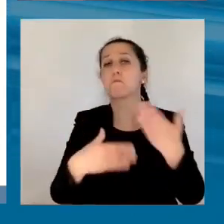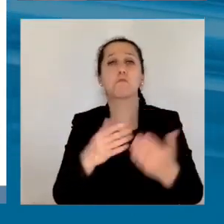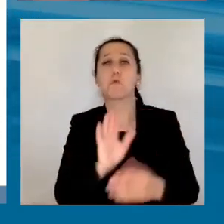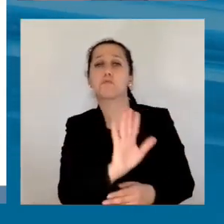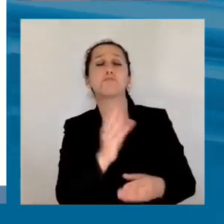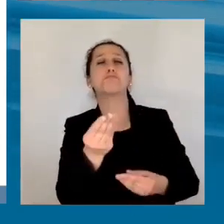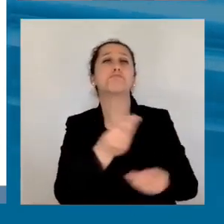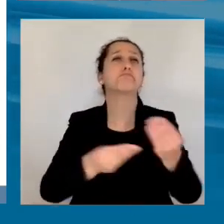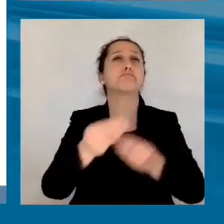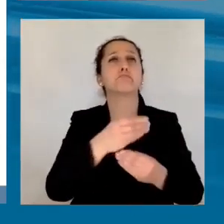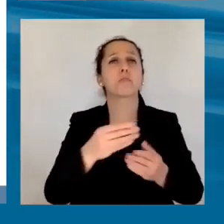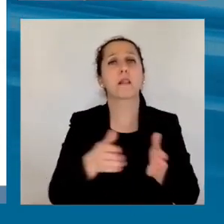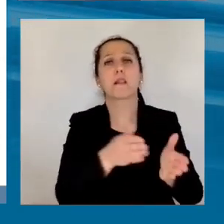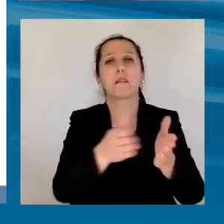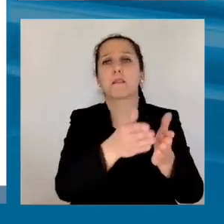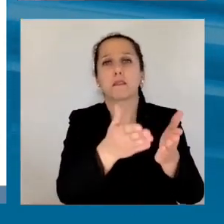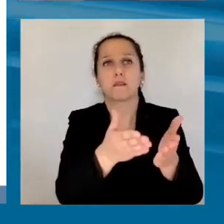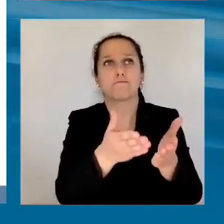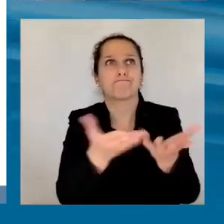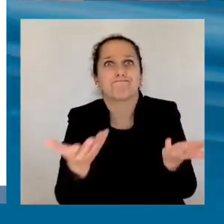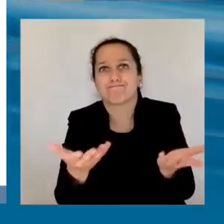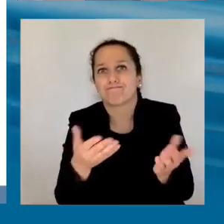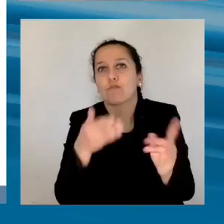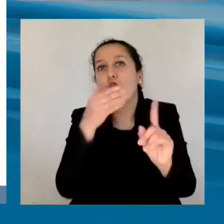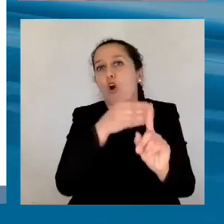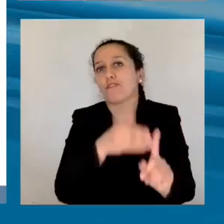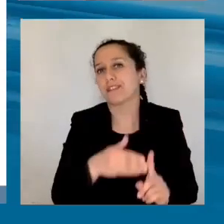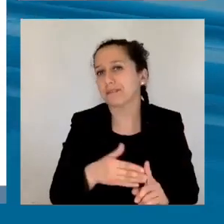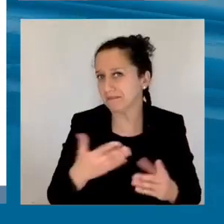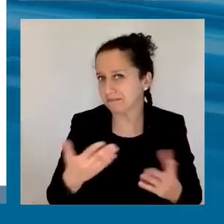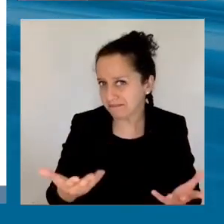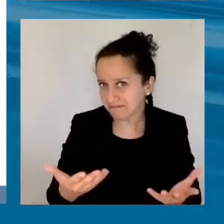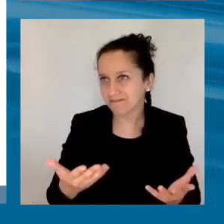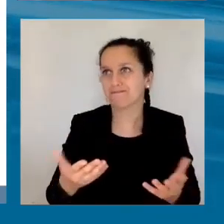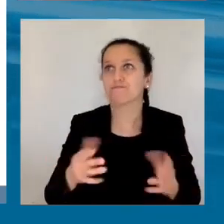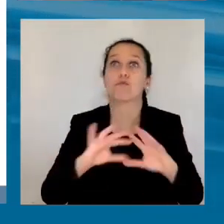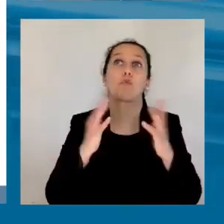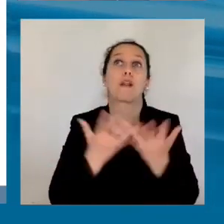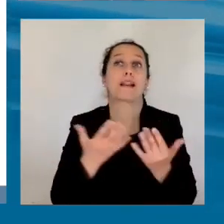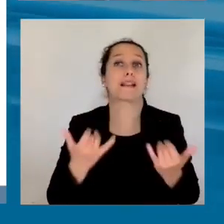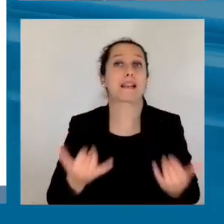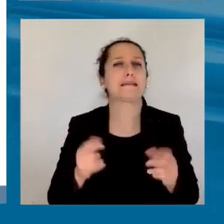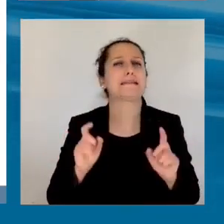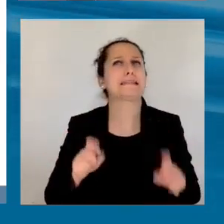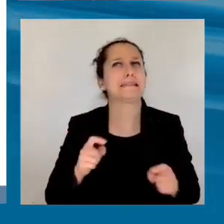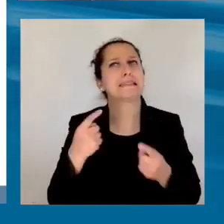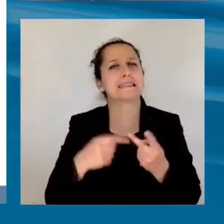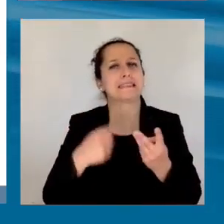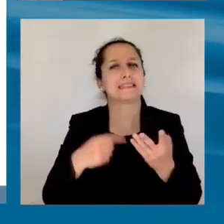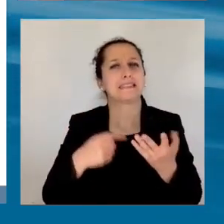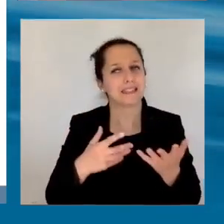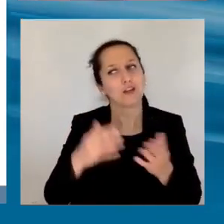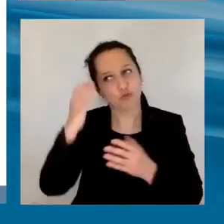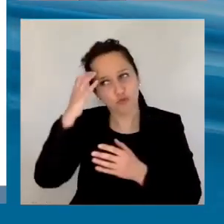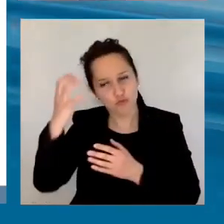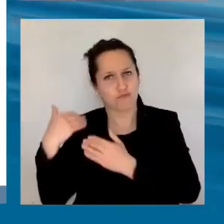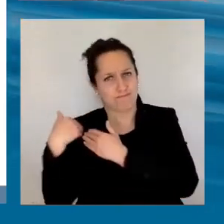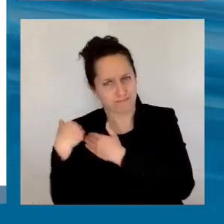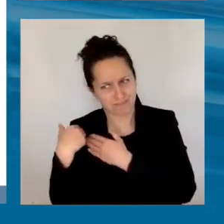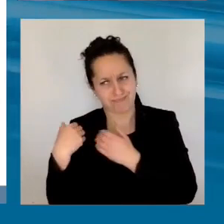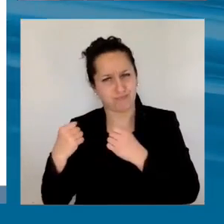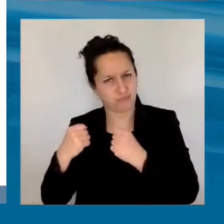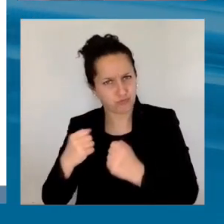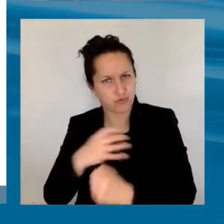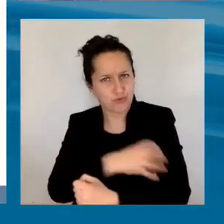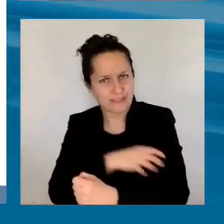necesariamente a los objetivos, menos en este mundo, menos con estas necesidades. La capacidad colectiva de definir rumbos y de mantenerlos a